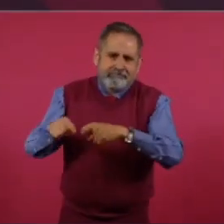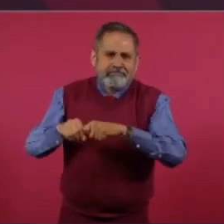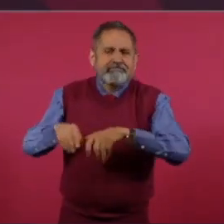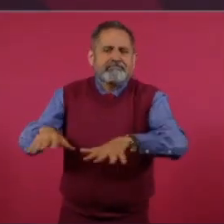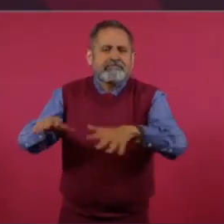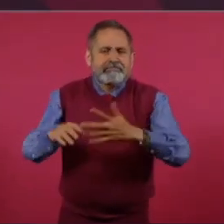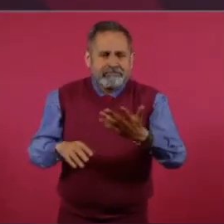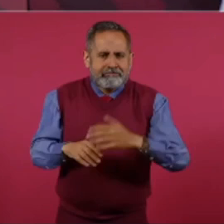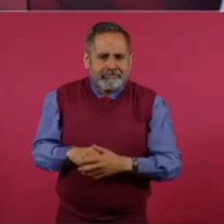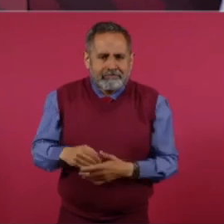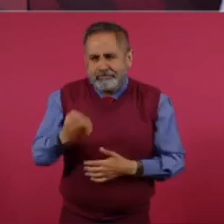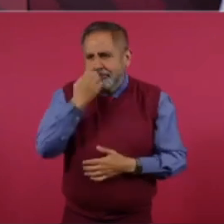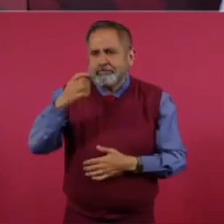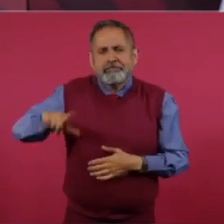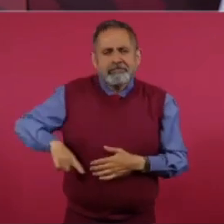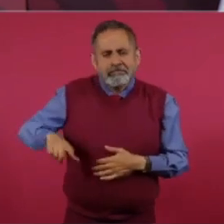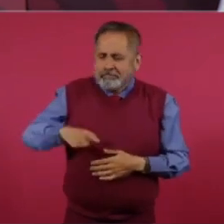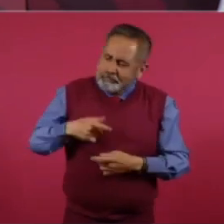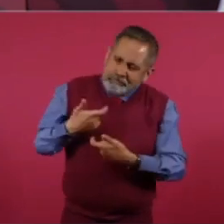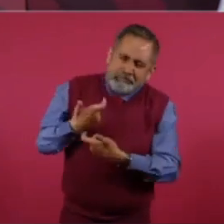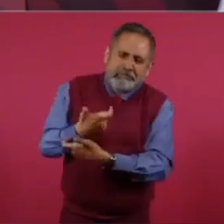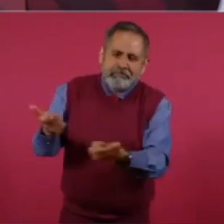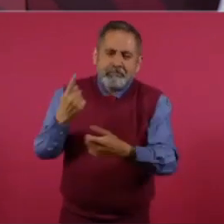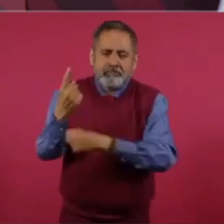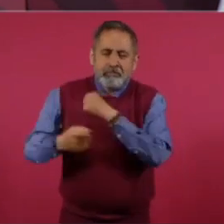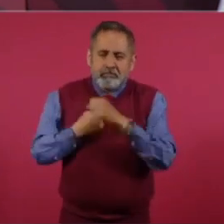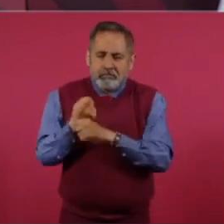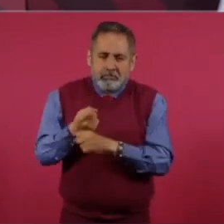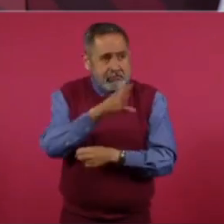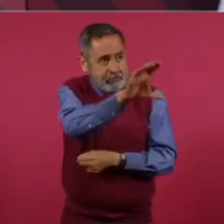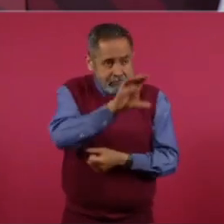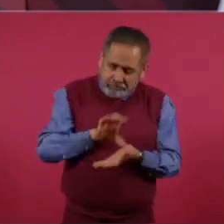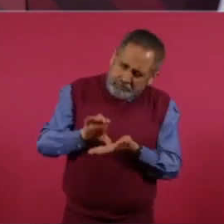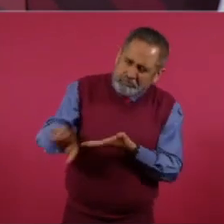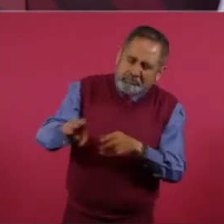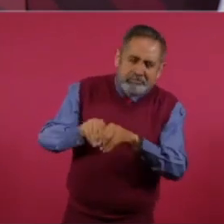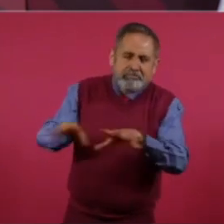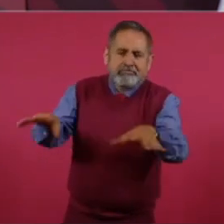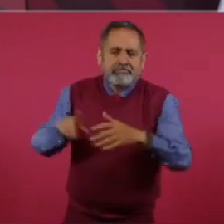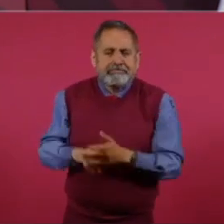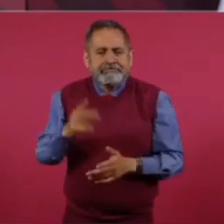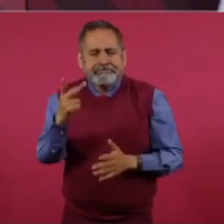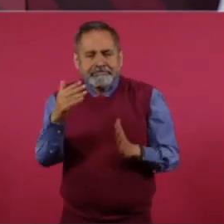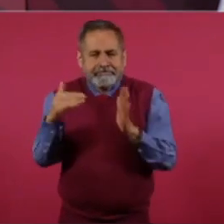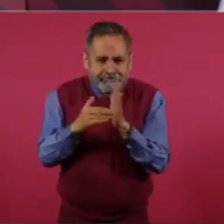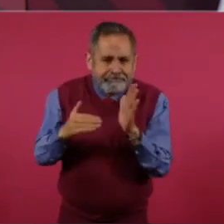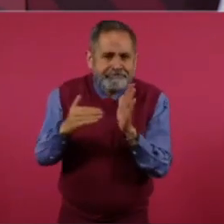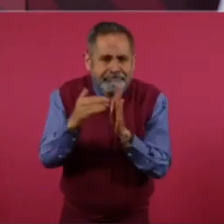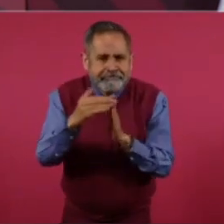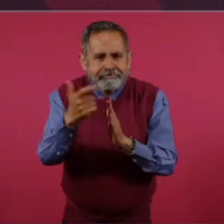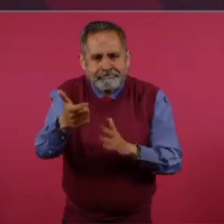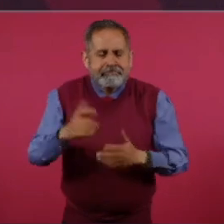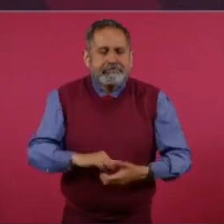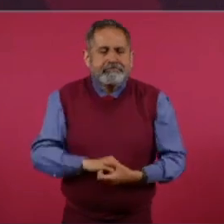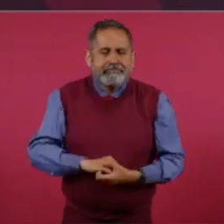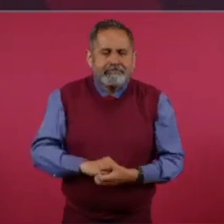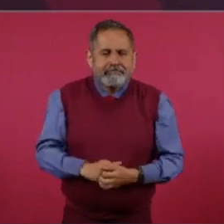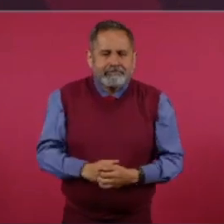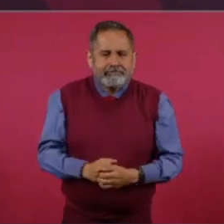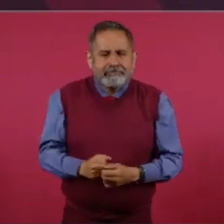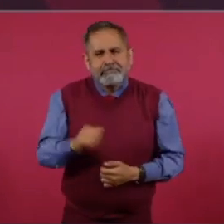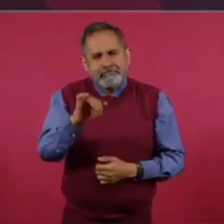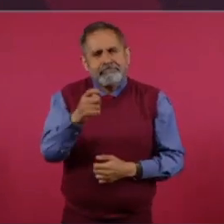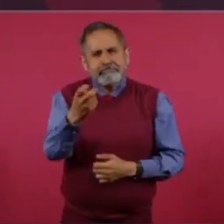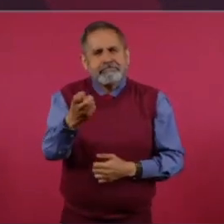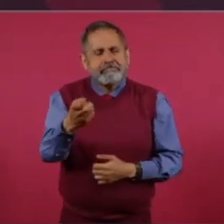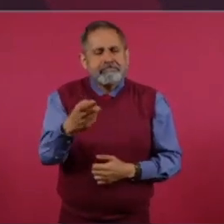de escuelas públicas, un año, los 25 mil millones? Sí,